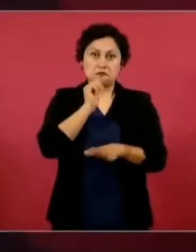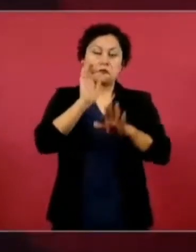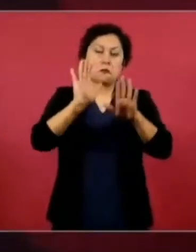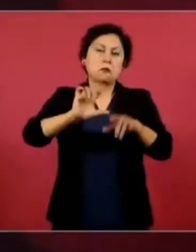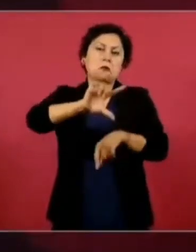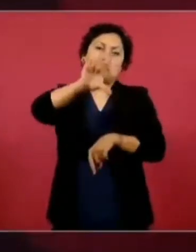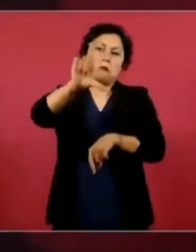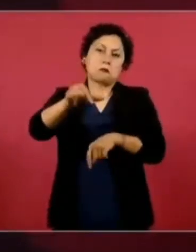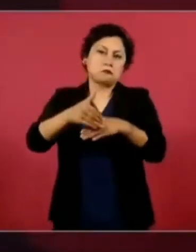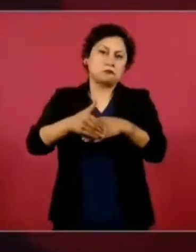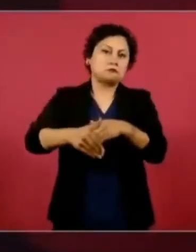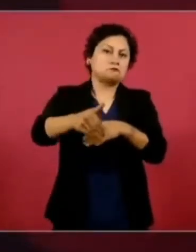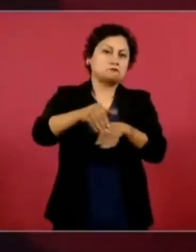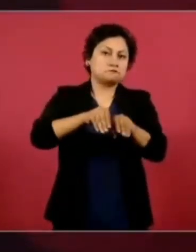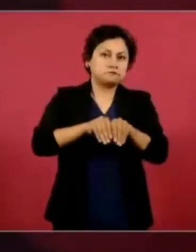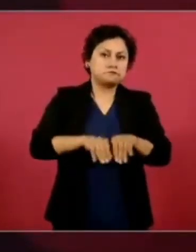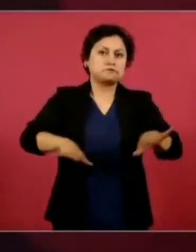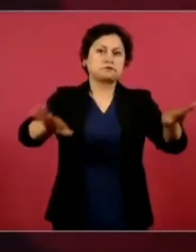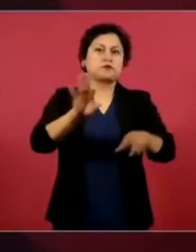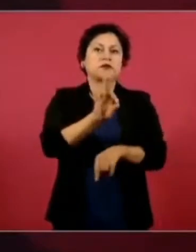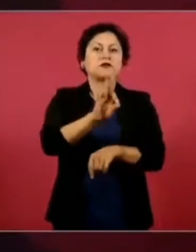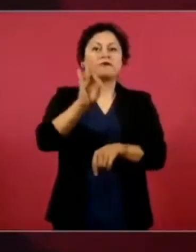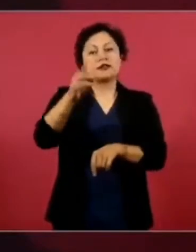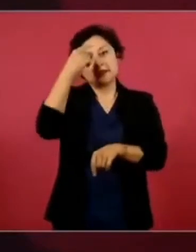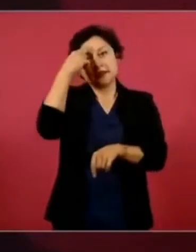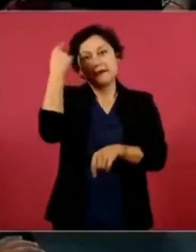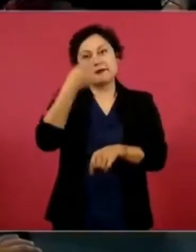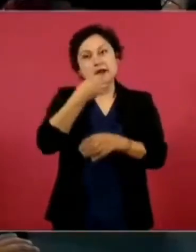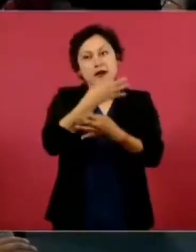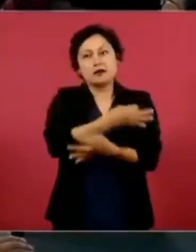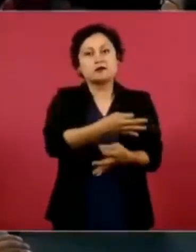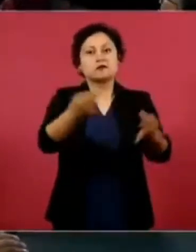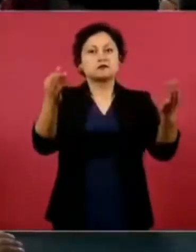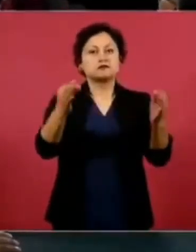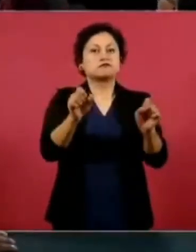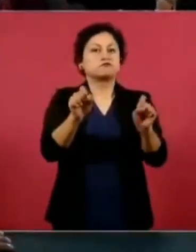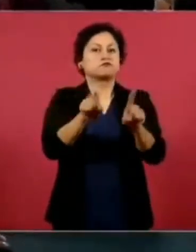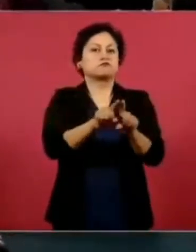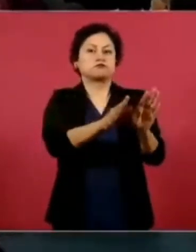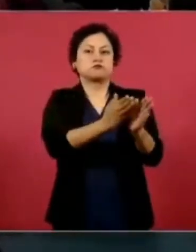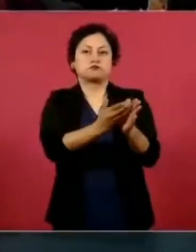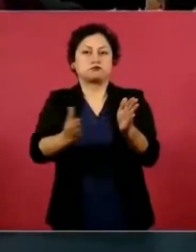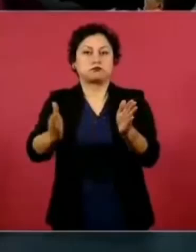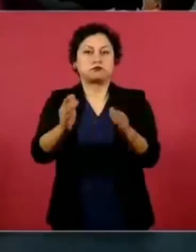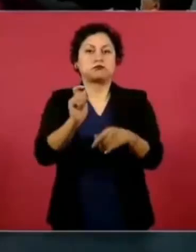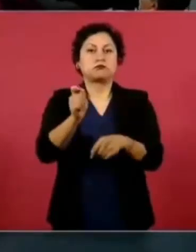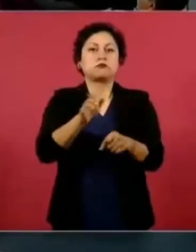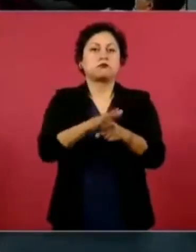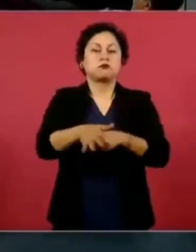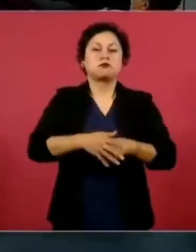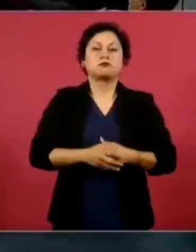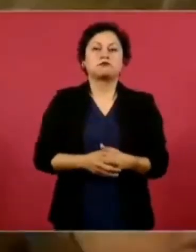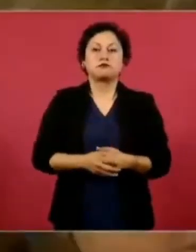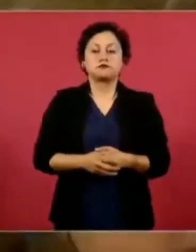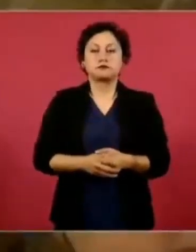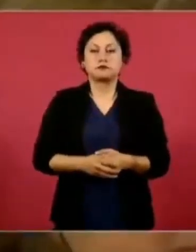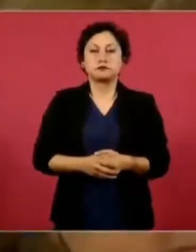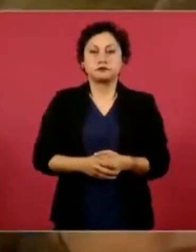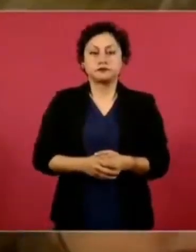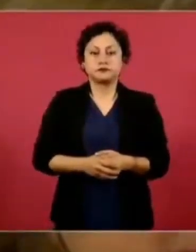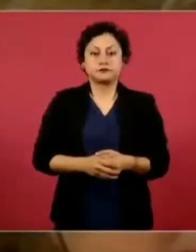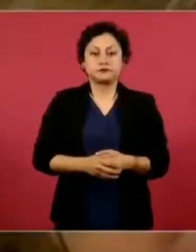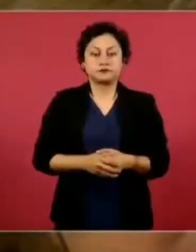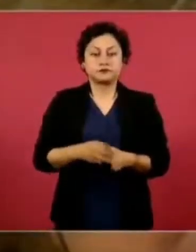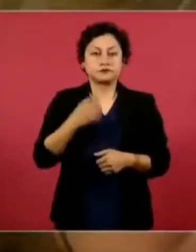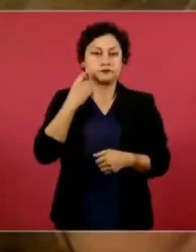momento las fechas precisas de la emisión de la convocatoria y los tiempos correspondientes a la misma. Y en torno a las acciones